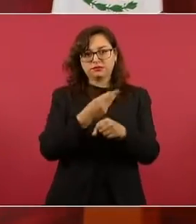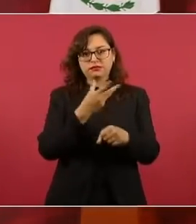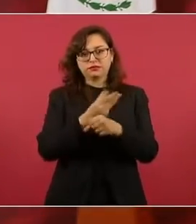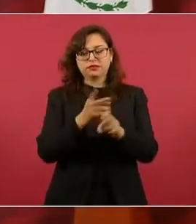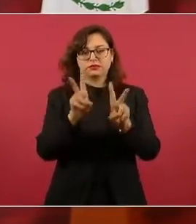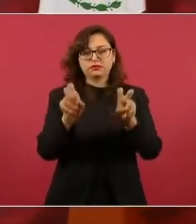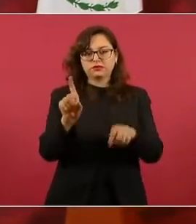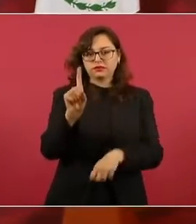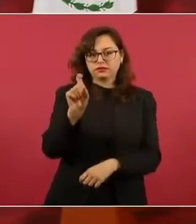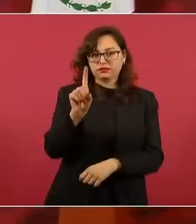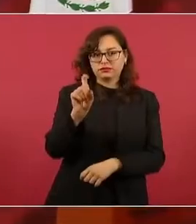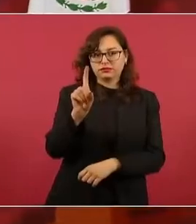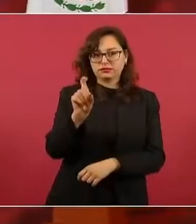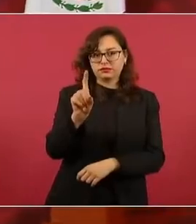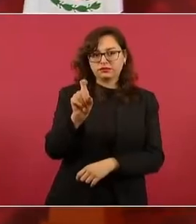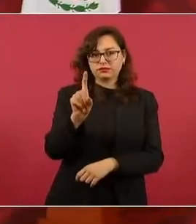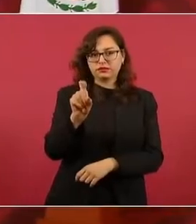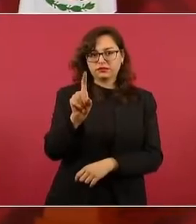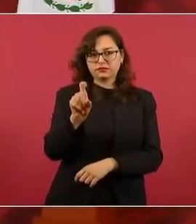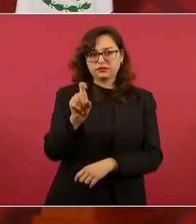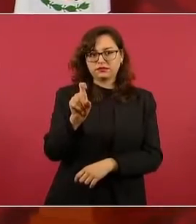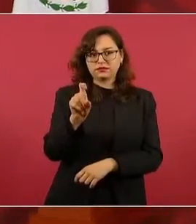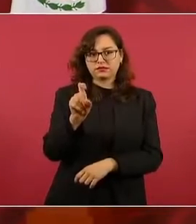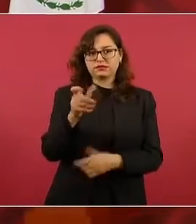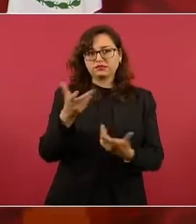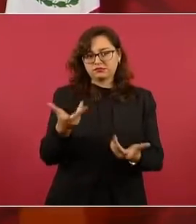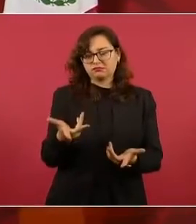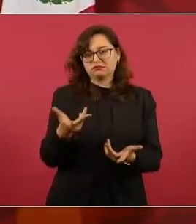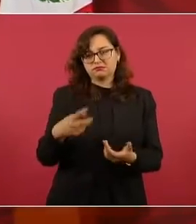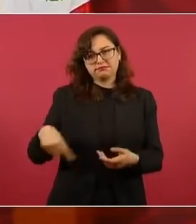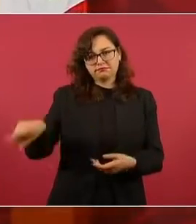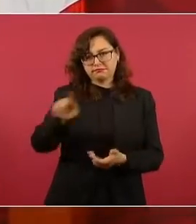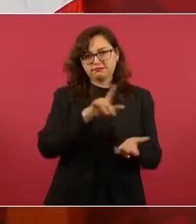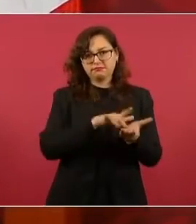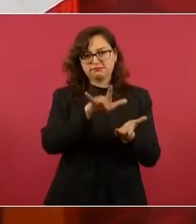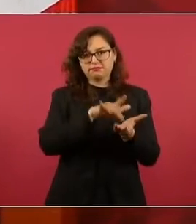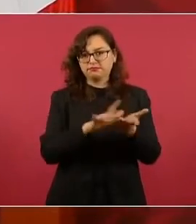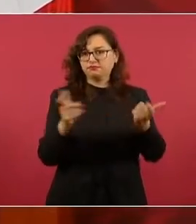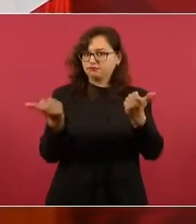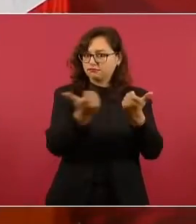Todo esto es en beneficio del pueblo.